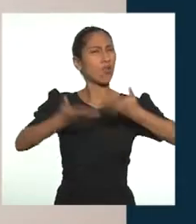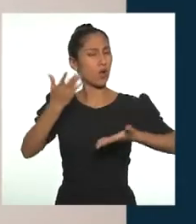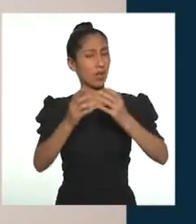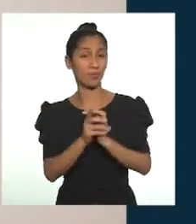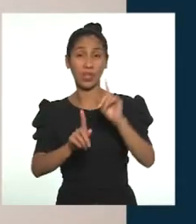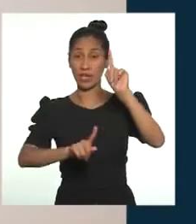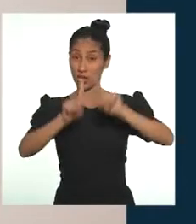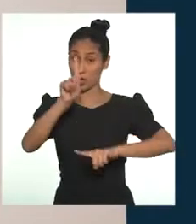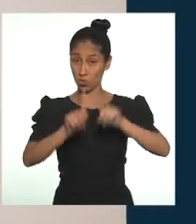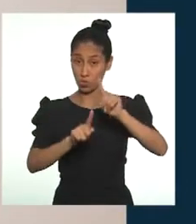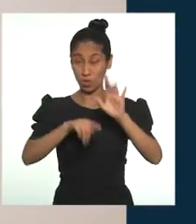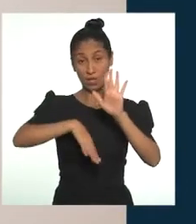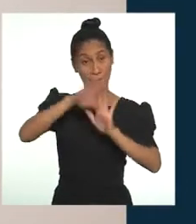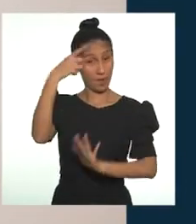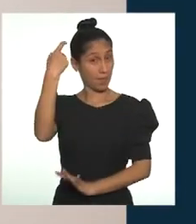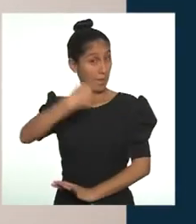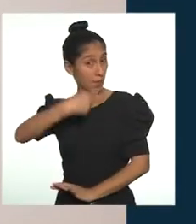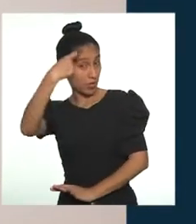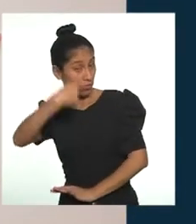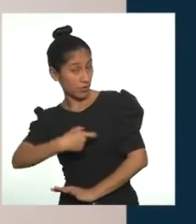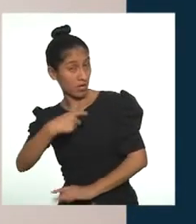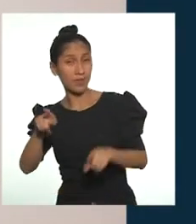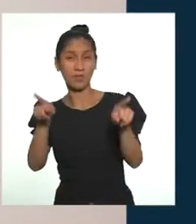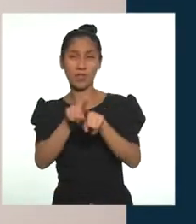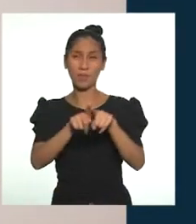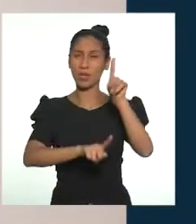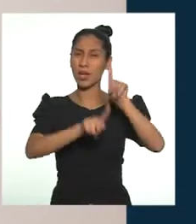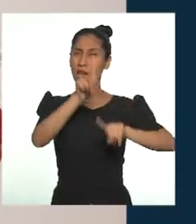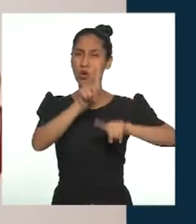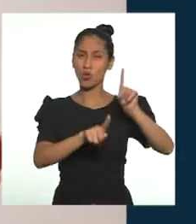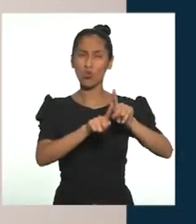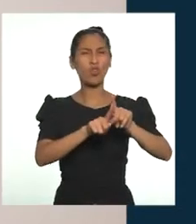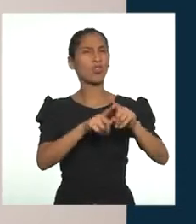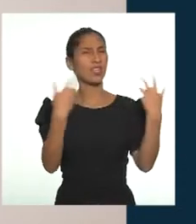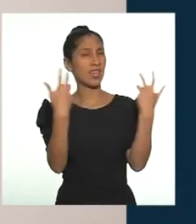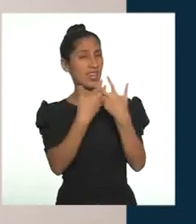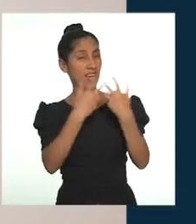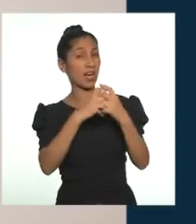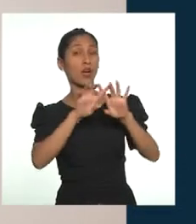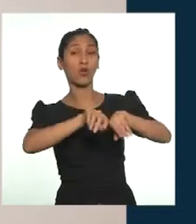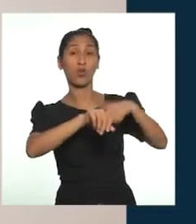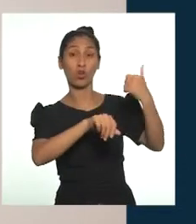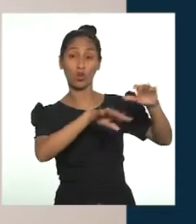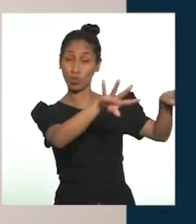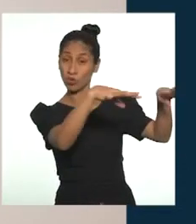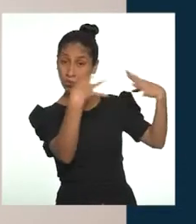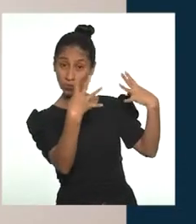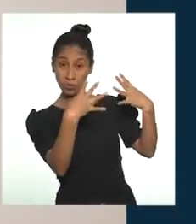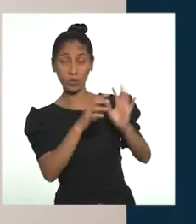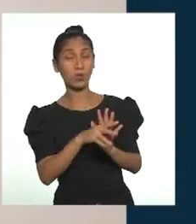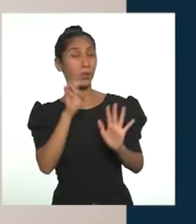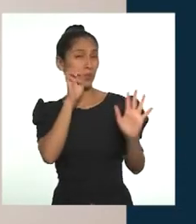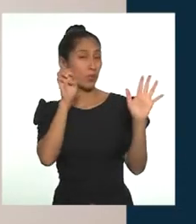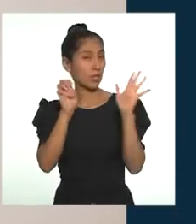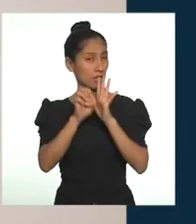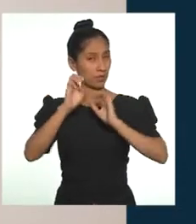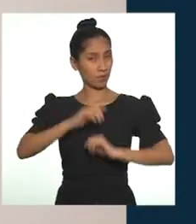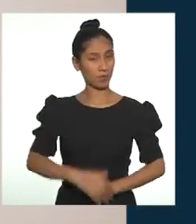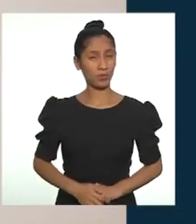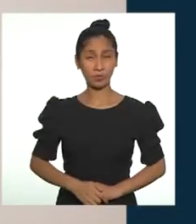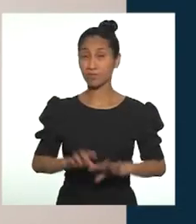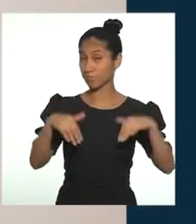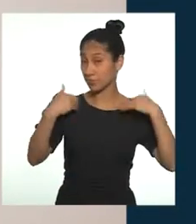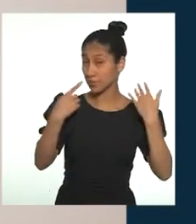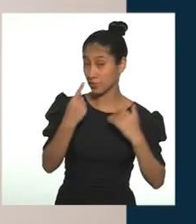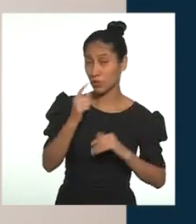que son más personales y hay factores que tienen que ver un poco más con lo social. Por ejemplo, un fano de los factores personales podría